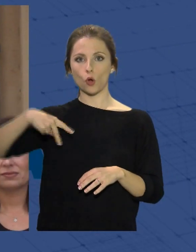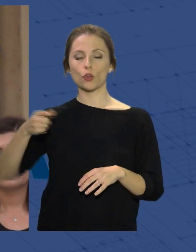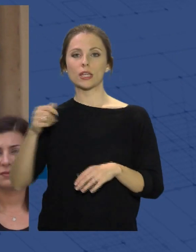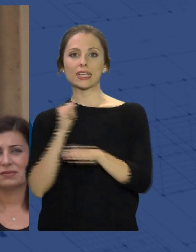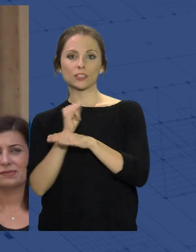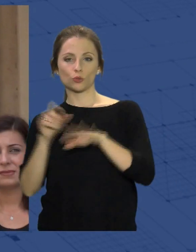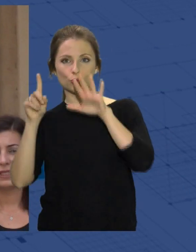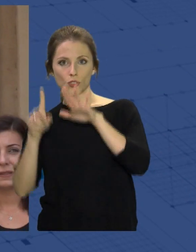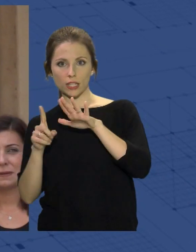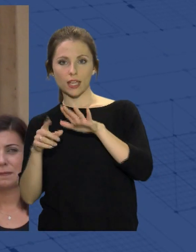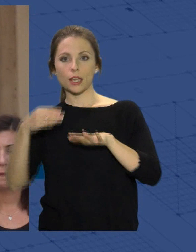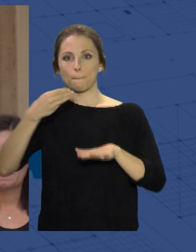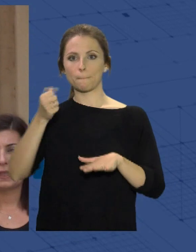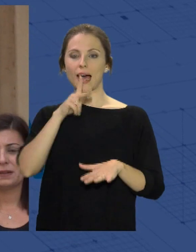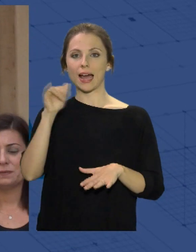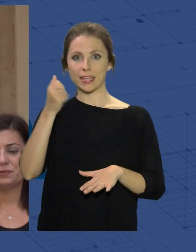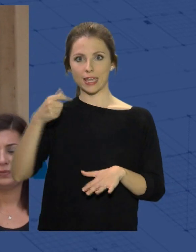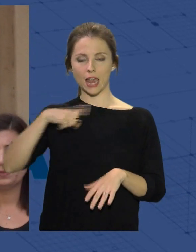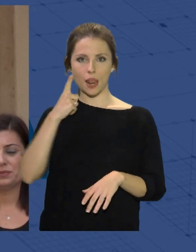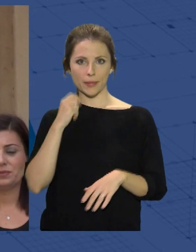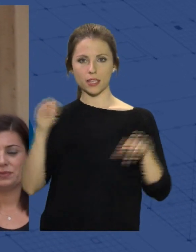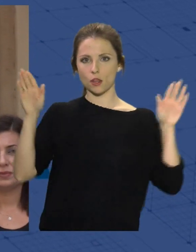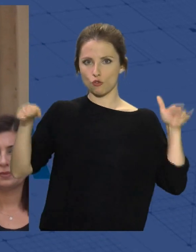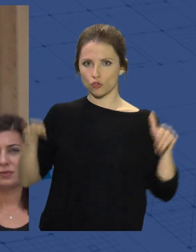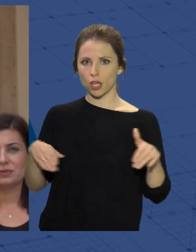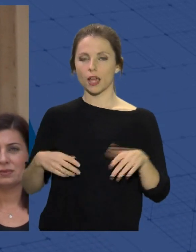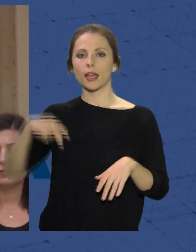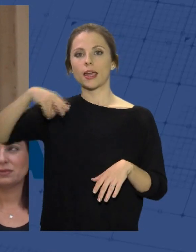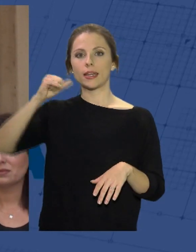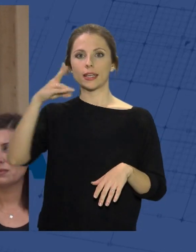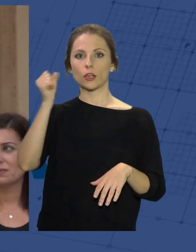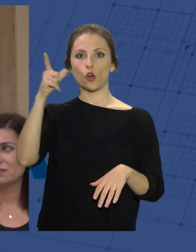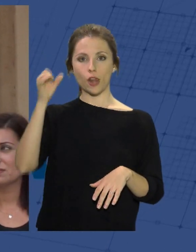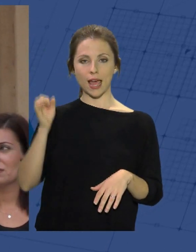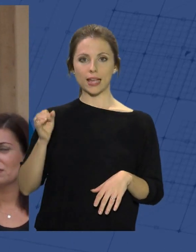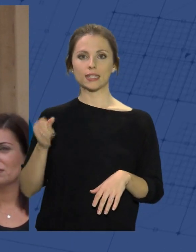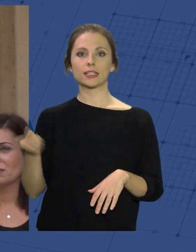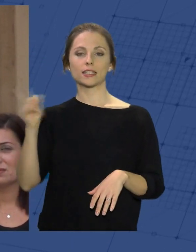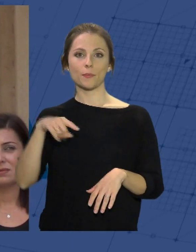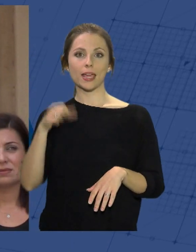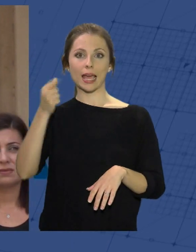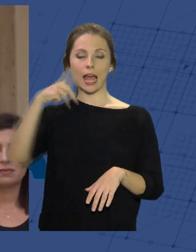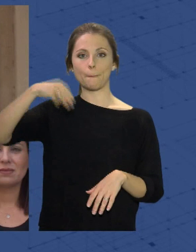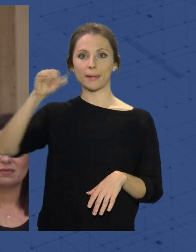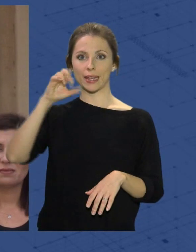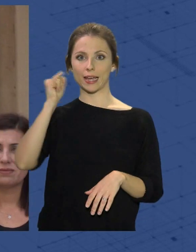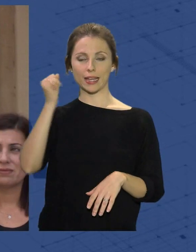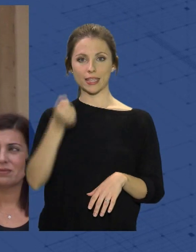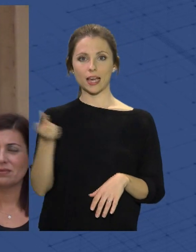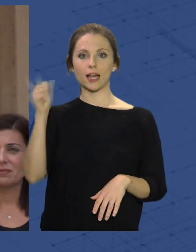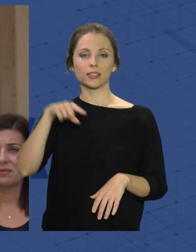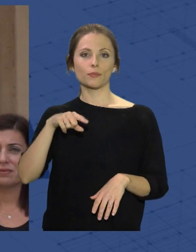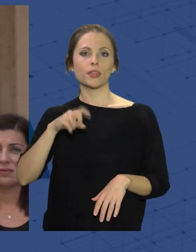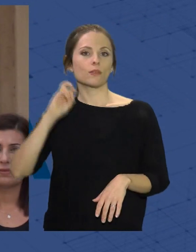el Al-Ándalus, el Bahía de Almería, Los Ángeles, Nicolás Almerón Alonso, el Almeraya, que está ahora mismo, y el Galileo.